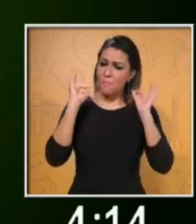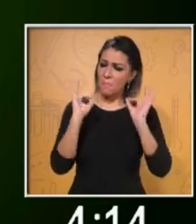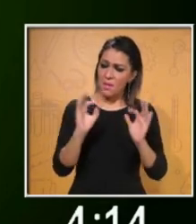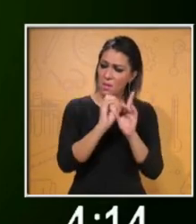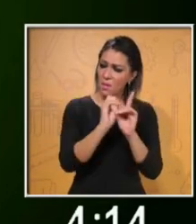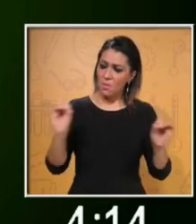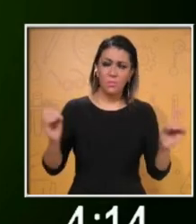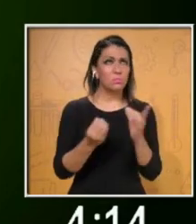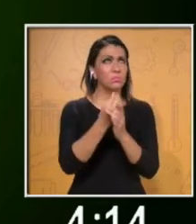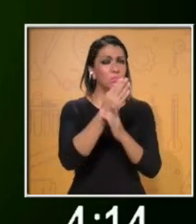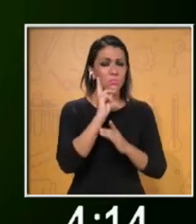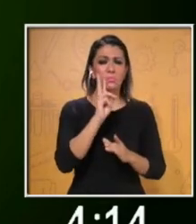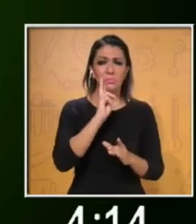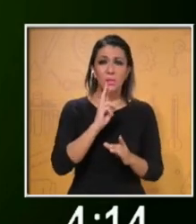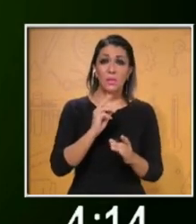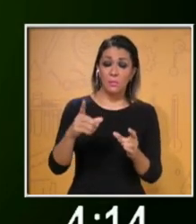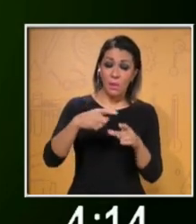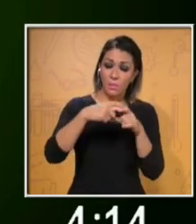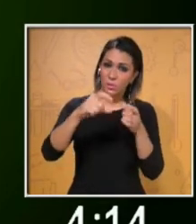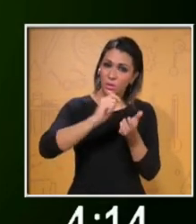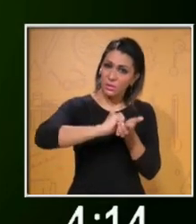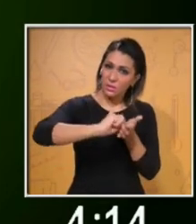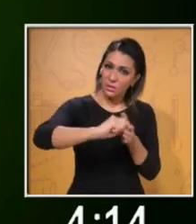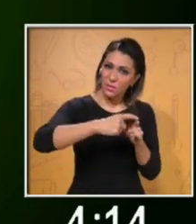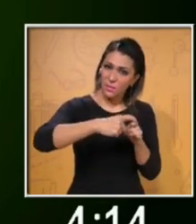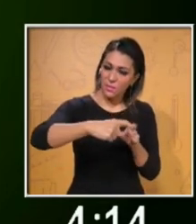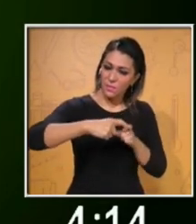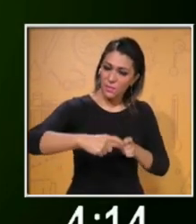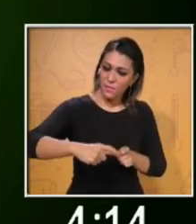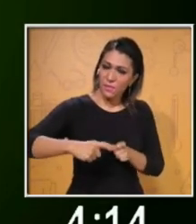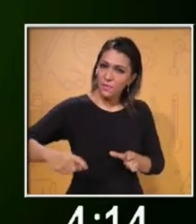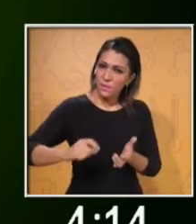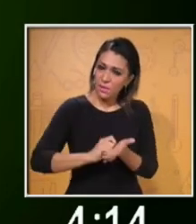exposición. Hagamos fichas técnicas con el tema de los subtemas.